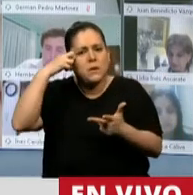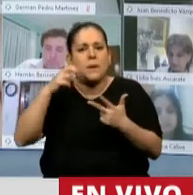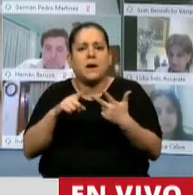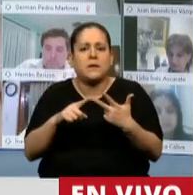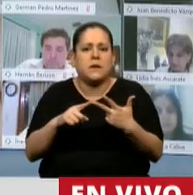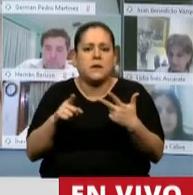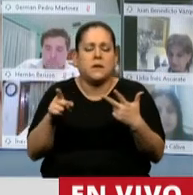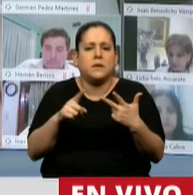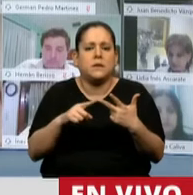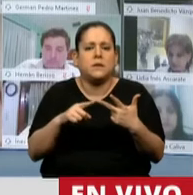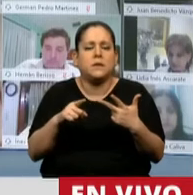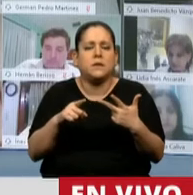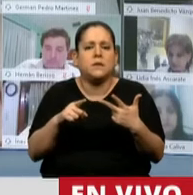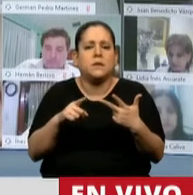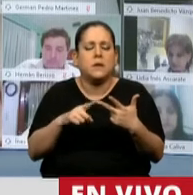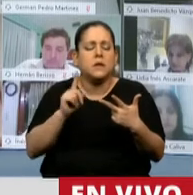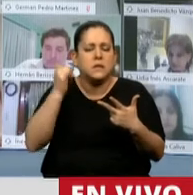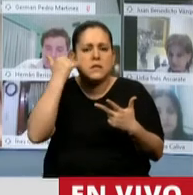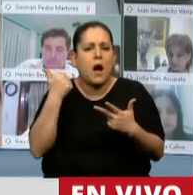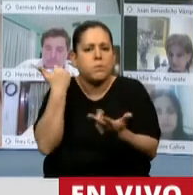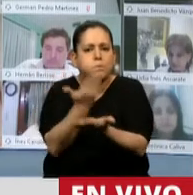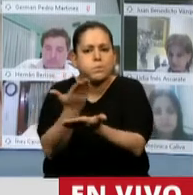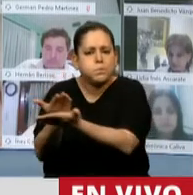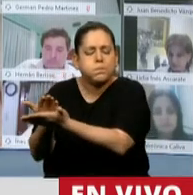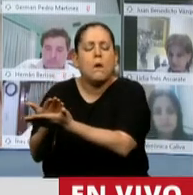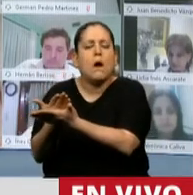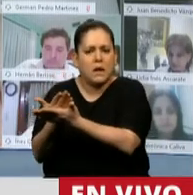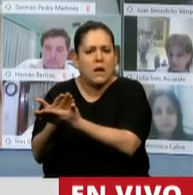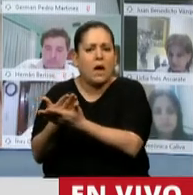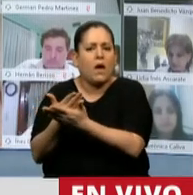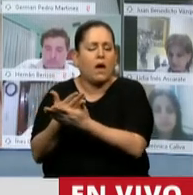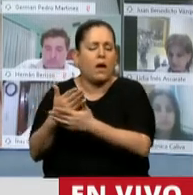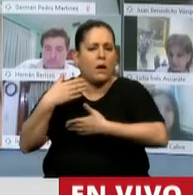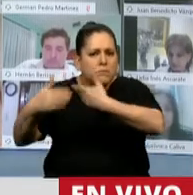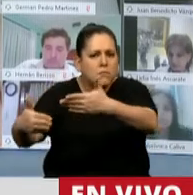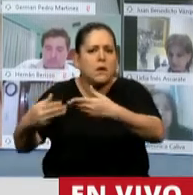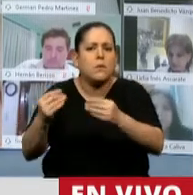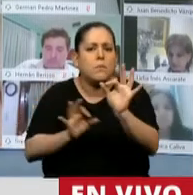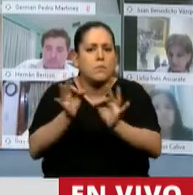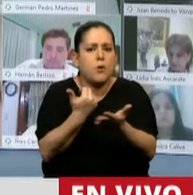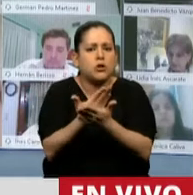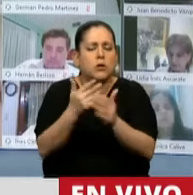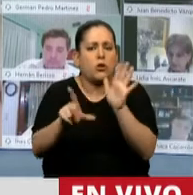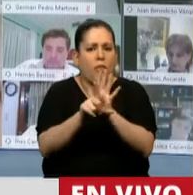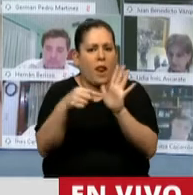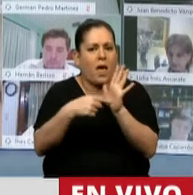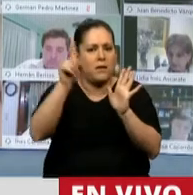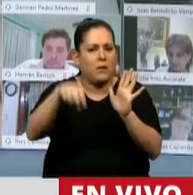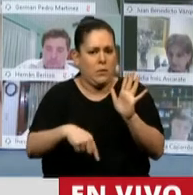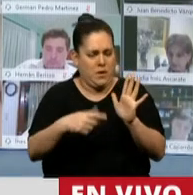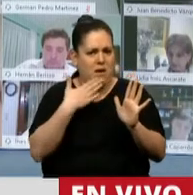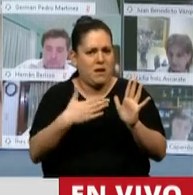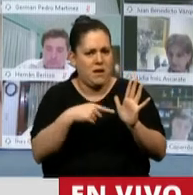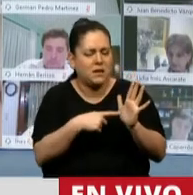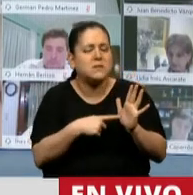hicieron este tipo de propuestas que dieron lugar y dieron origen a estos proyectos de ley. Esas